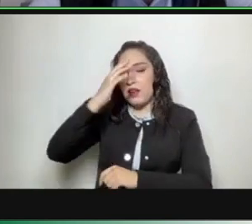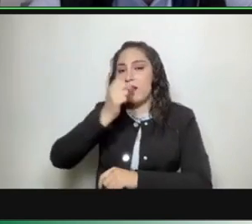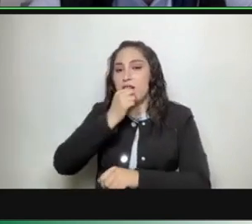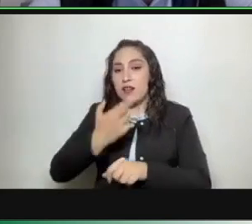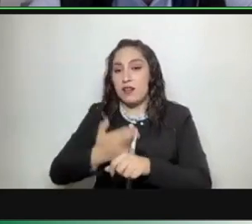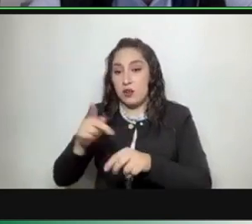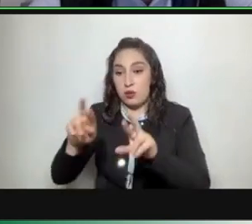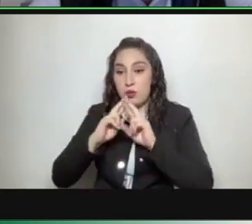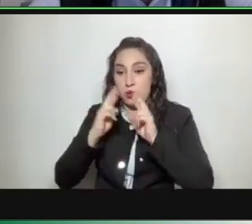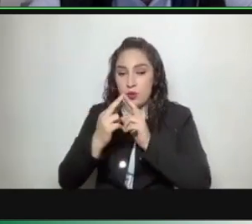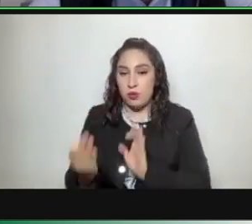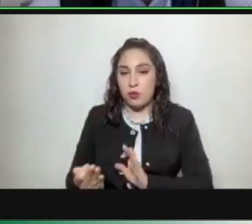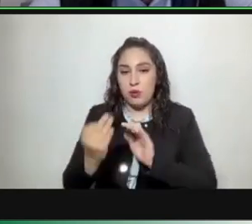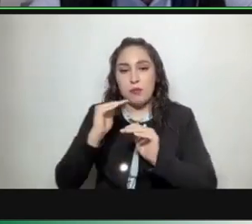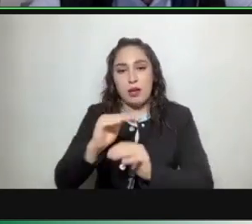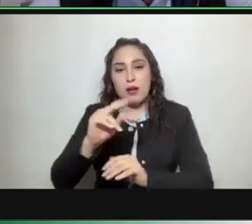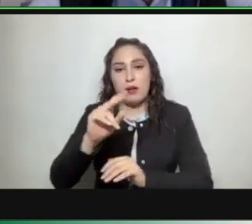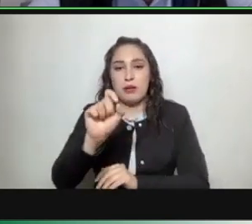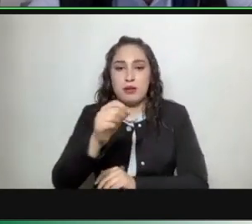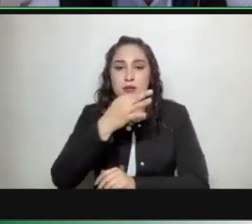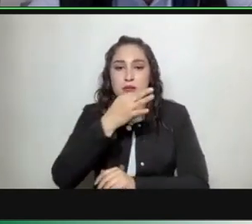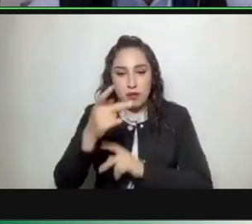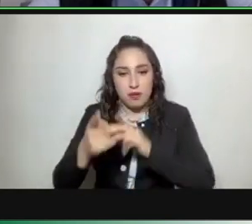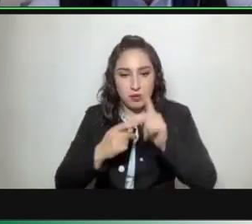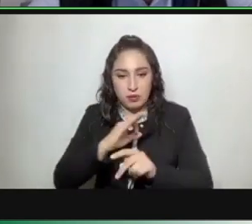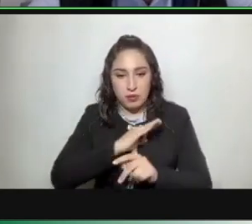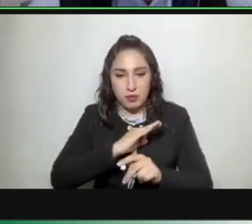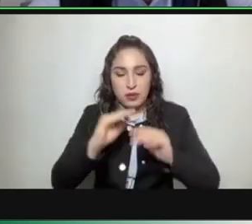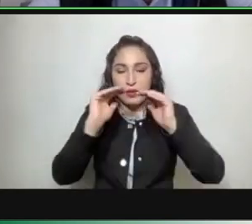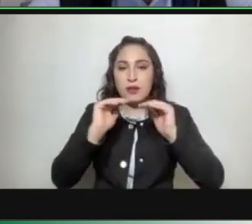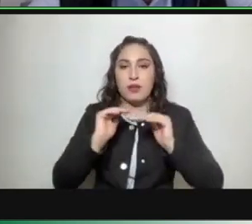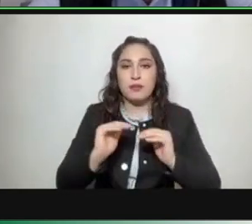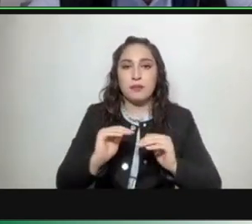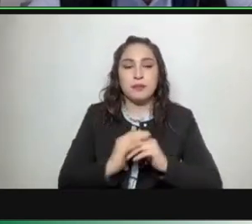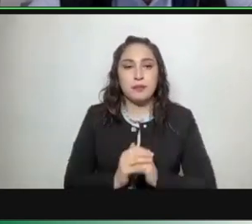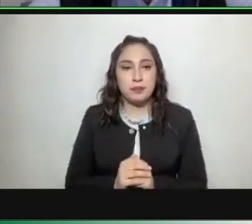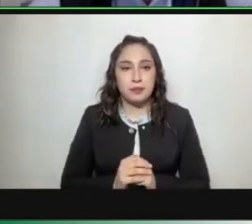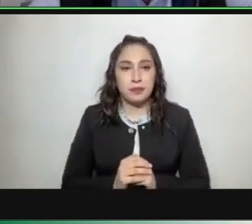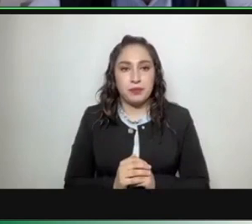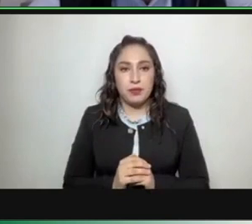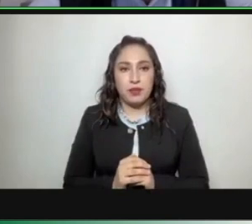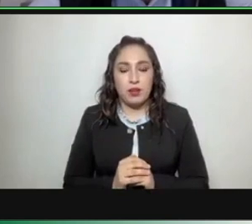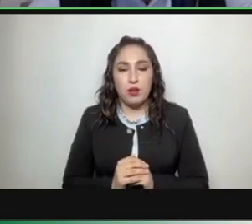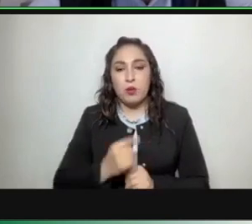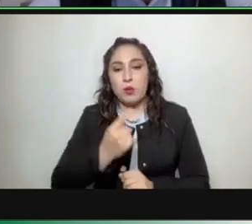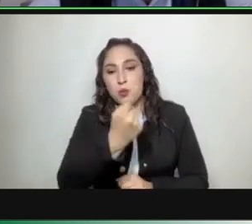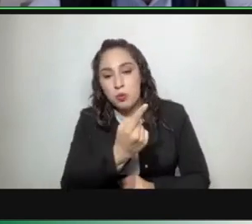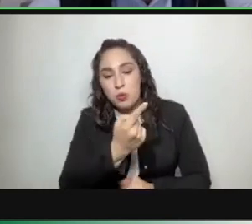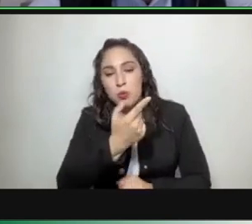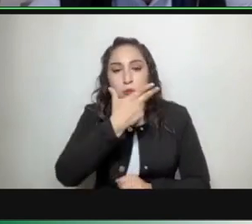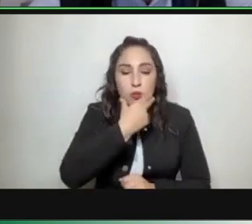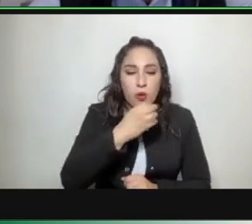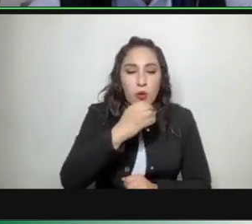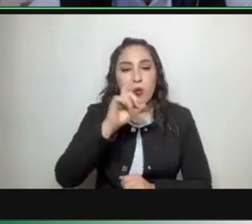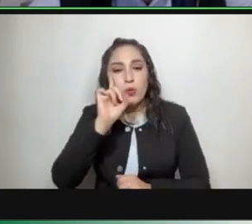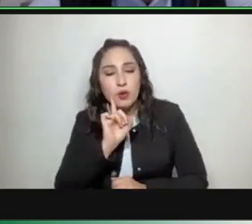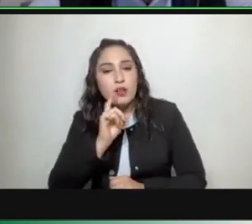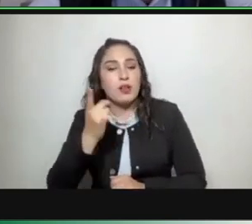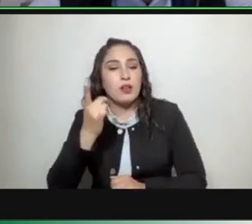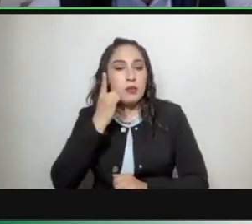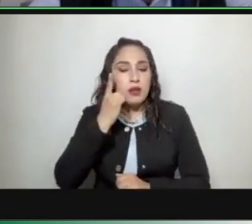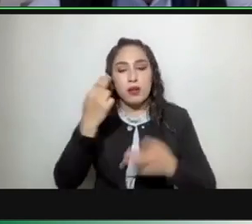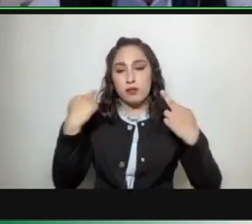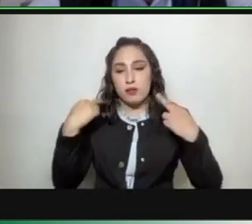comparece hasta por veinte minutos número cuatro intervención de una o un legislador hasta por cinco